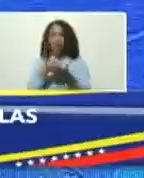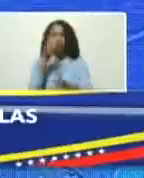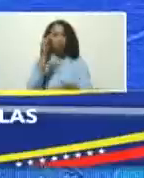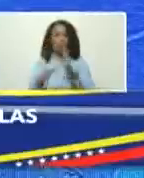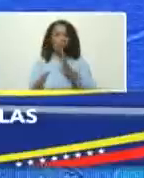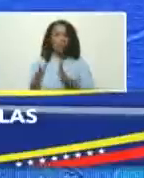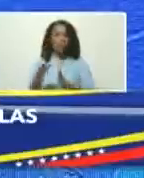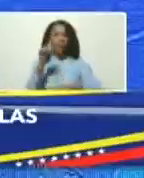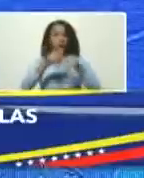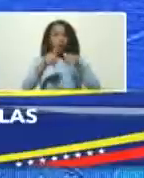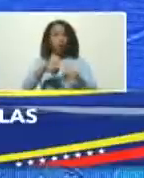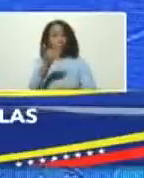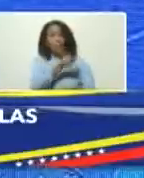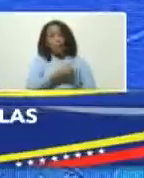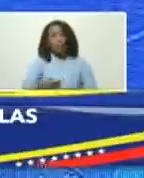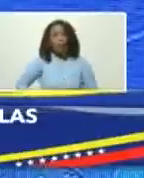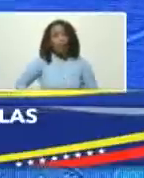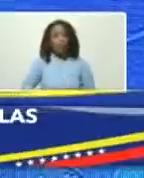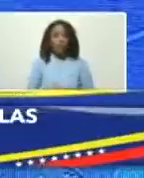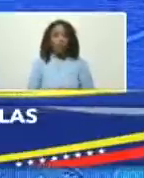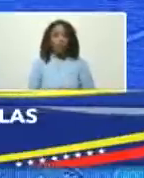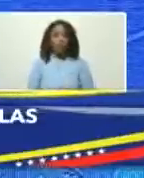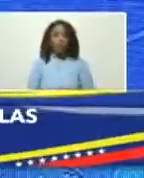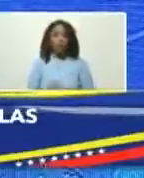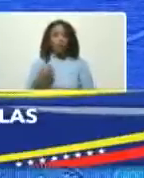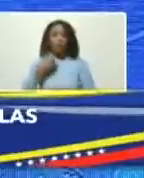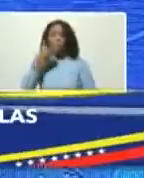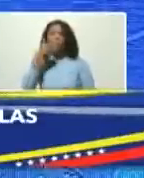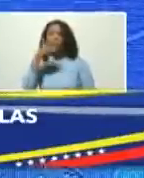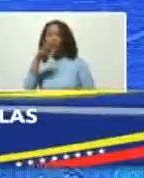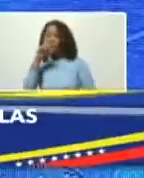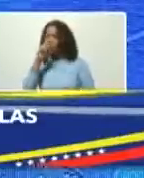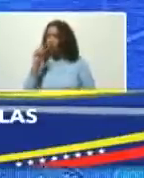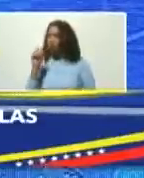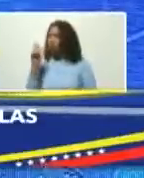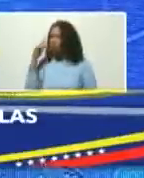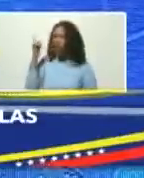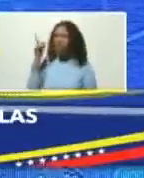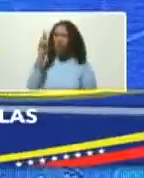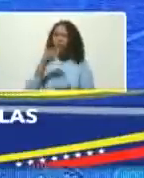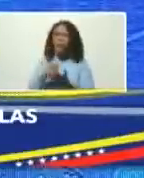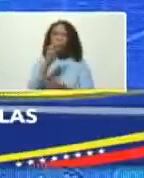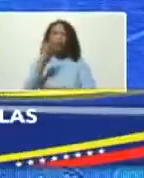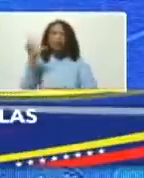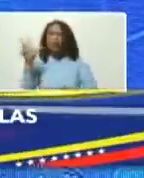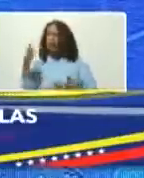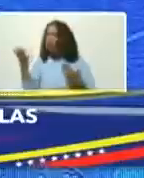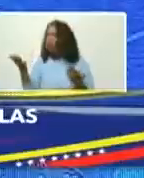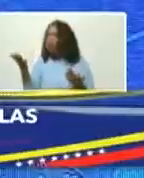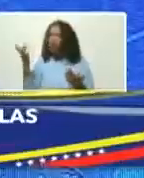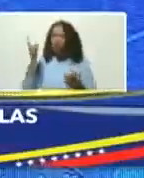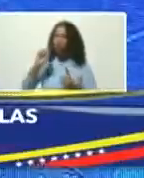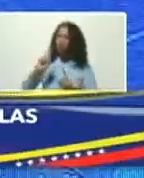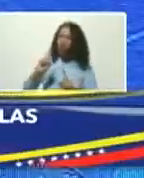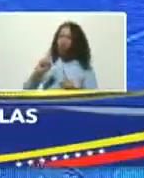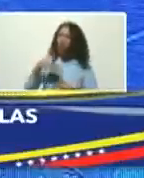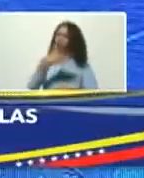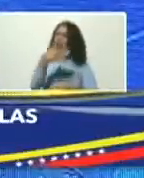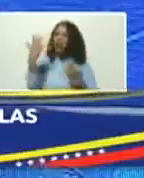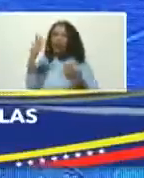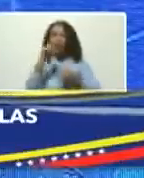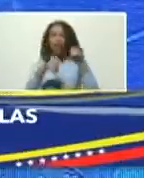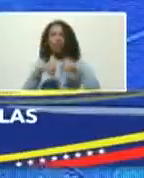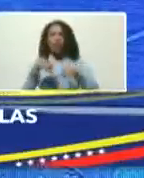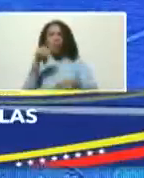presidencial creo que es el próximo año ¿no es? 2023 no ¿cuándo es que es la